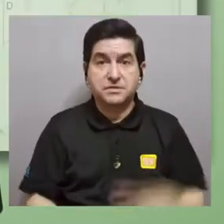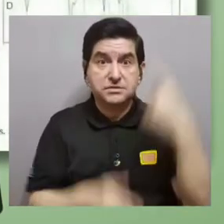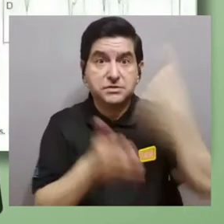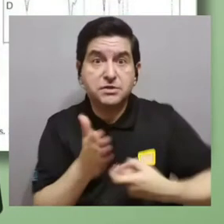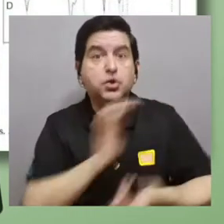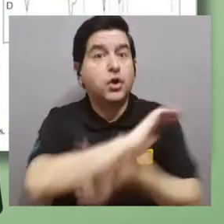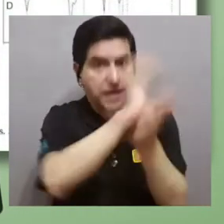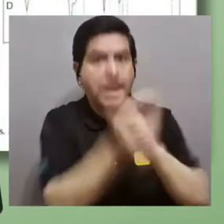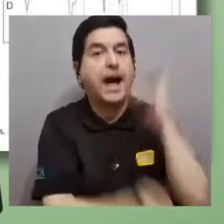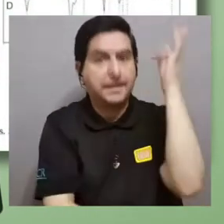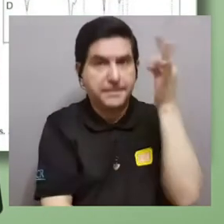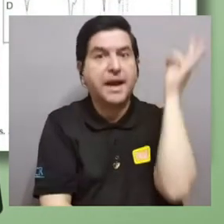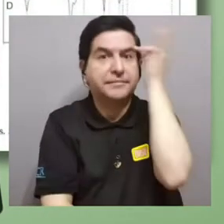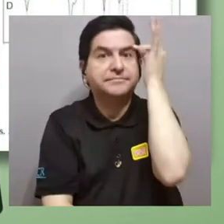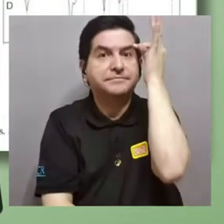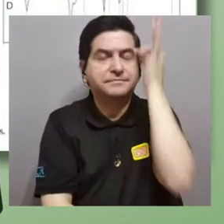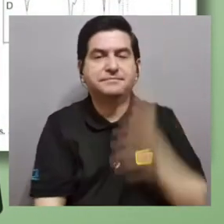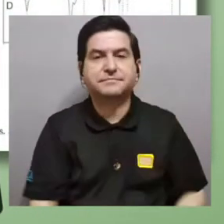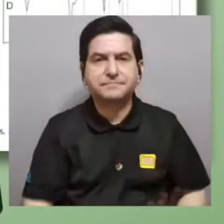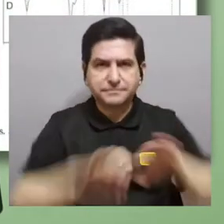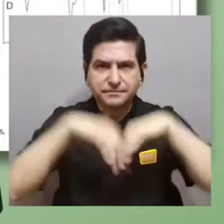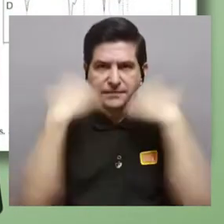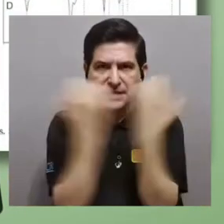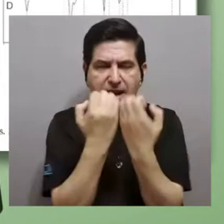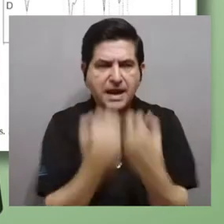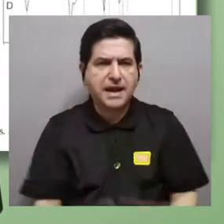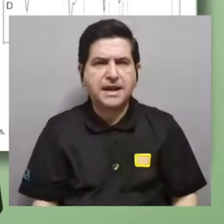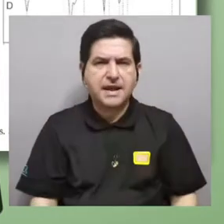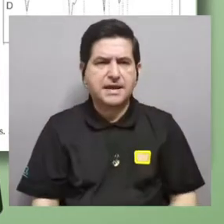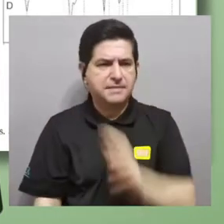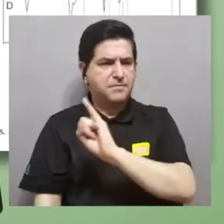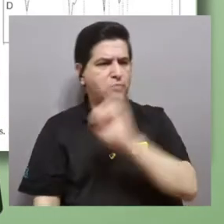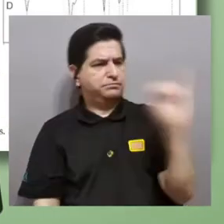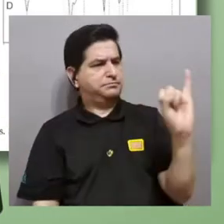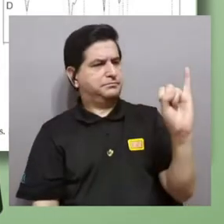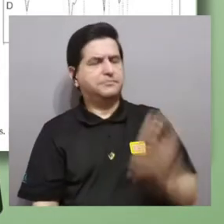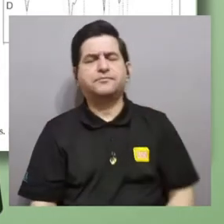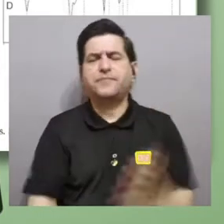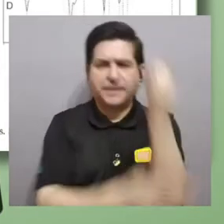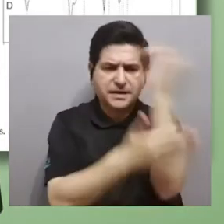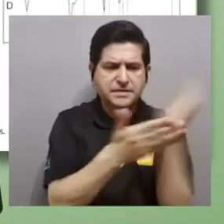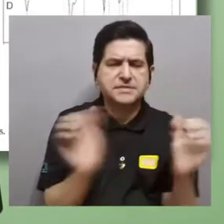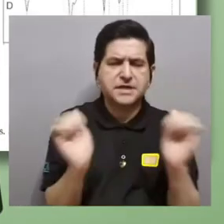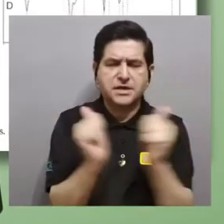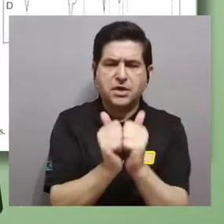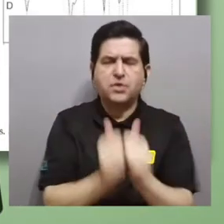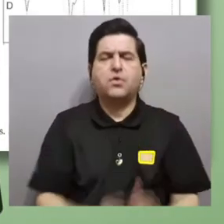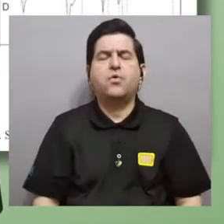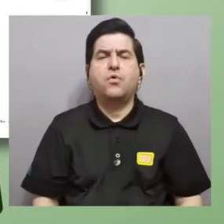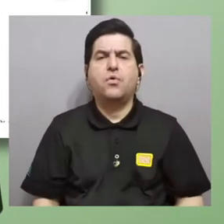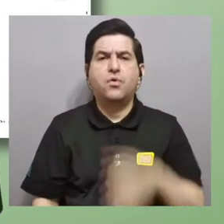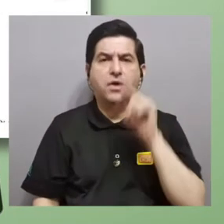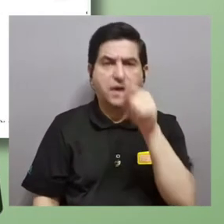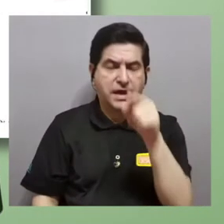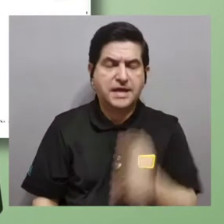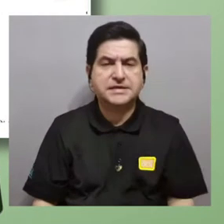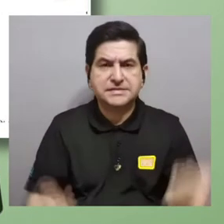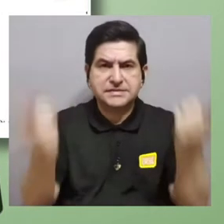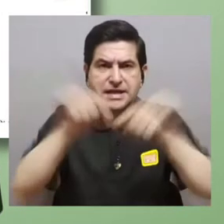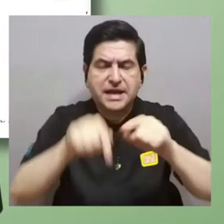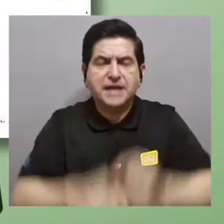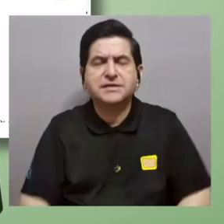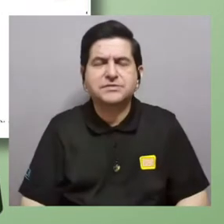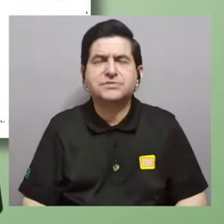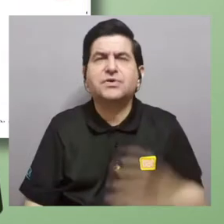fueran sólidas, pues, cambia un poco la teoría. El equipo que ven a la izquierda fue un equipo que, pues, diseñé con un grupo magnético de la